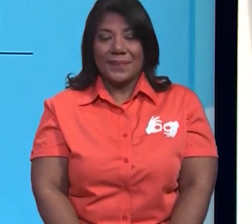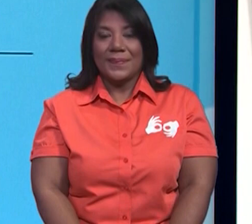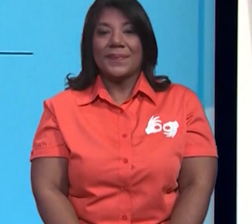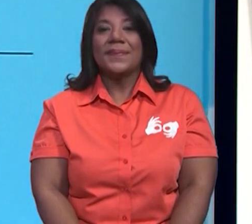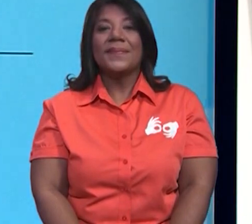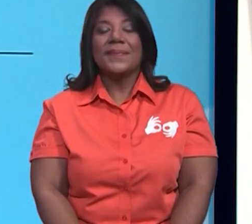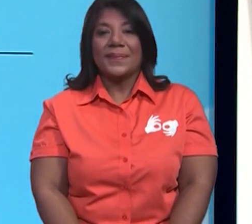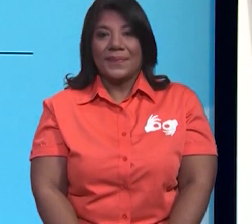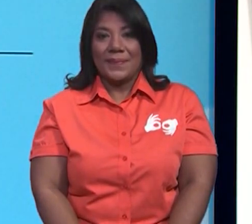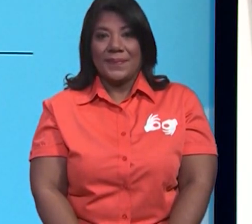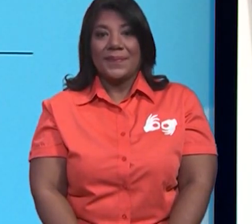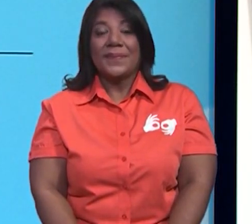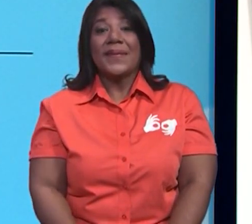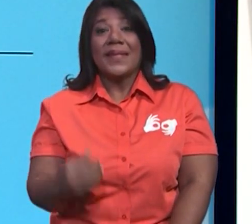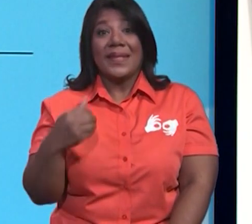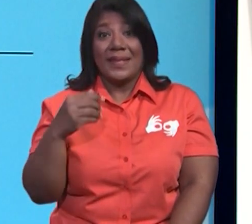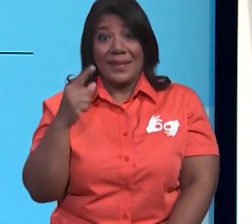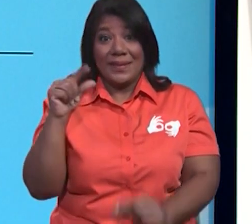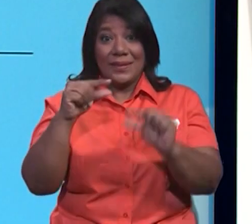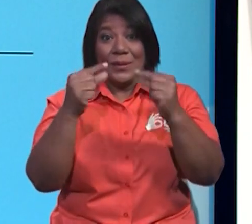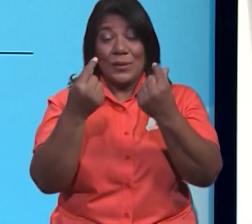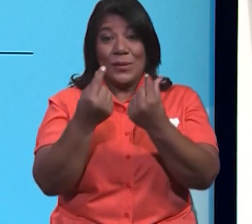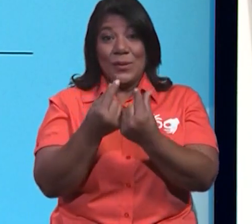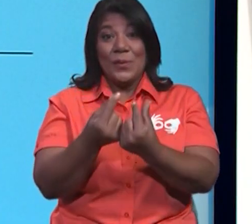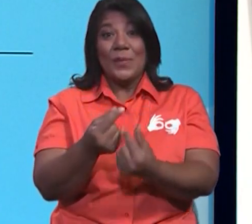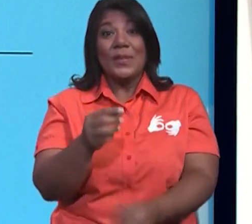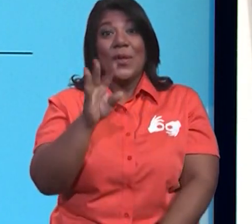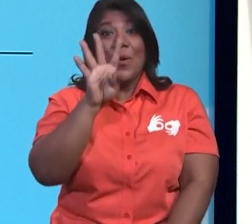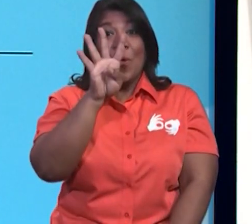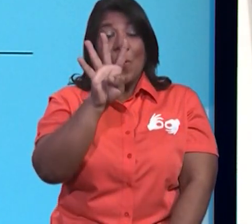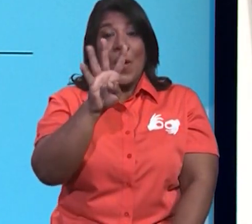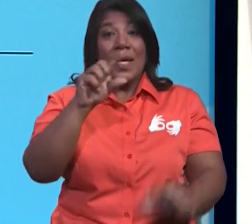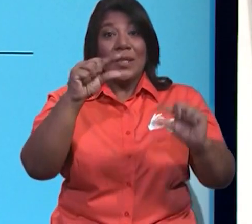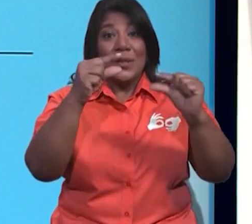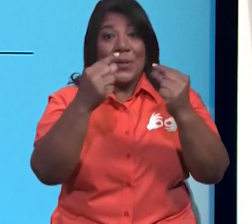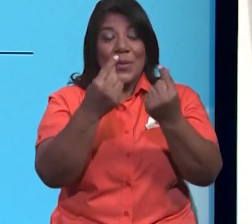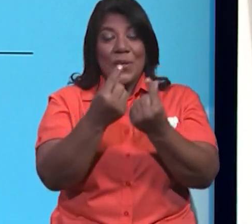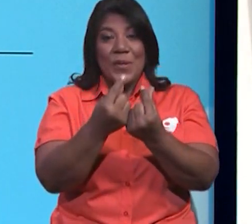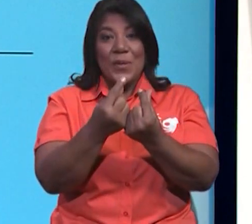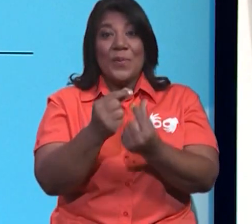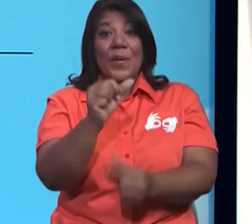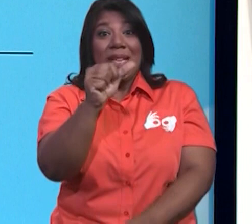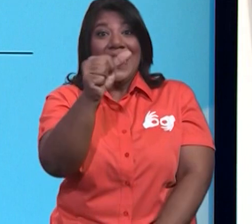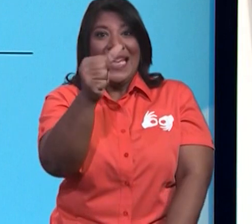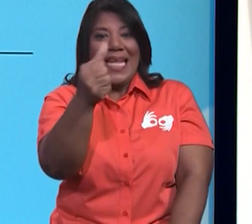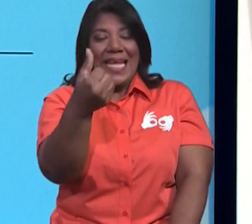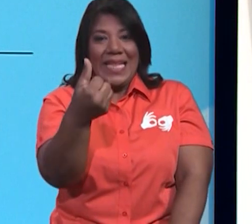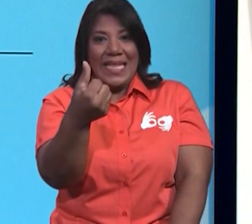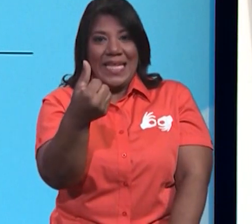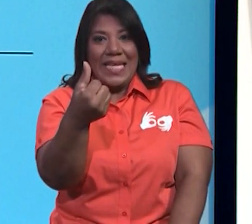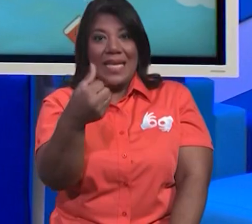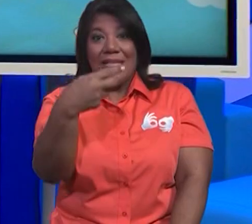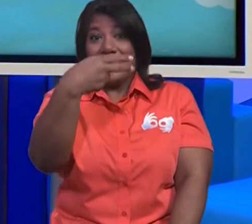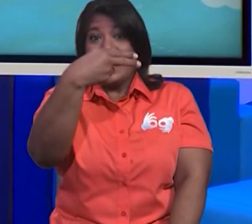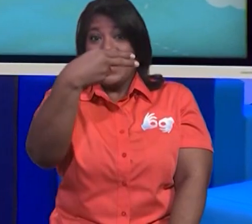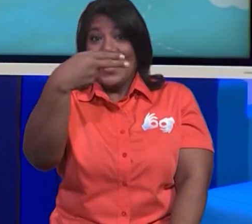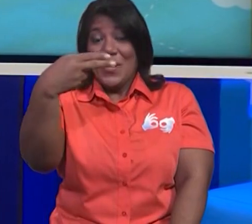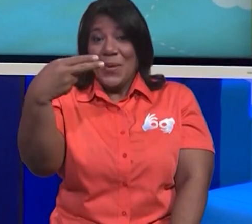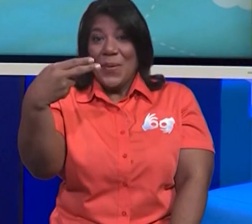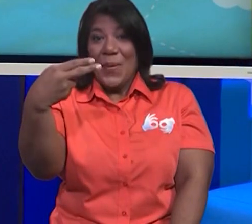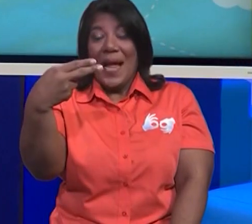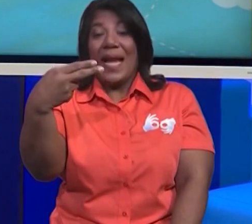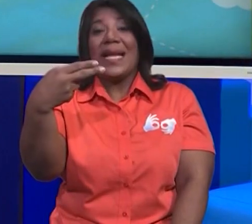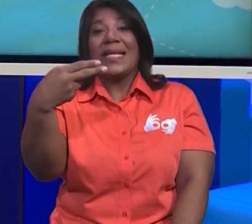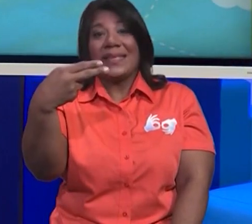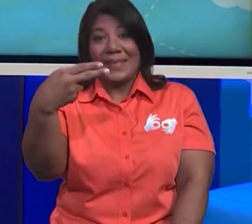Muy bien. Tenemos cuatro grupos de 10 mariposas. Y como tenemos cuatro grupos de 10